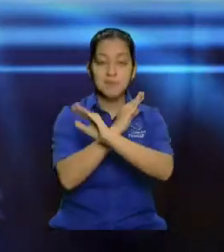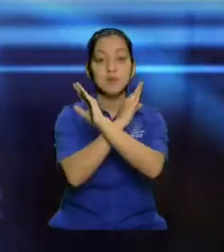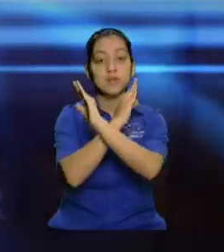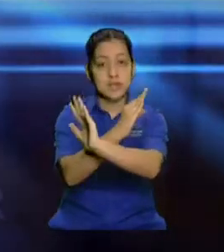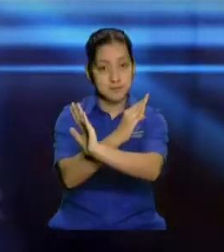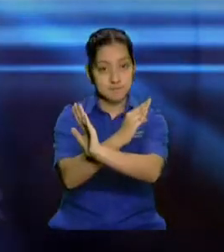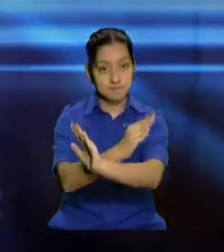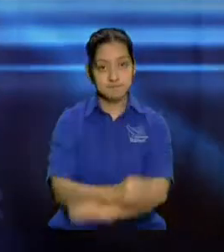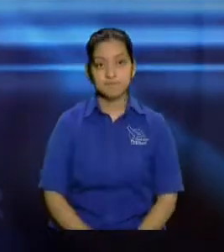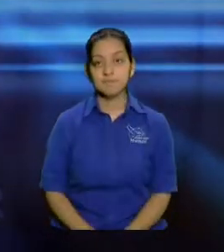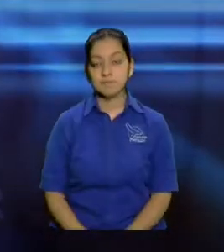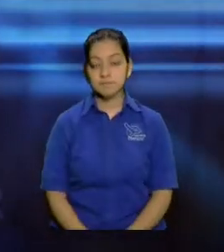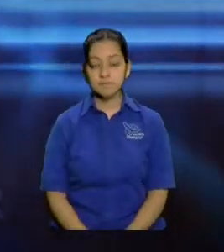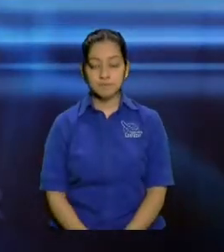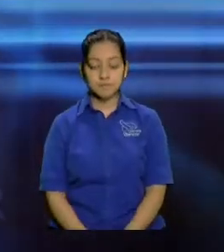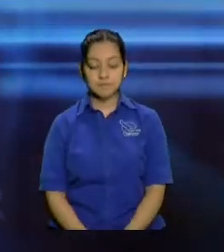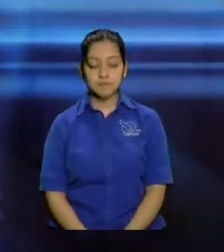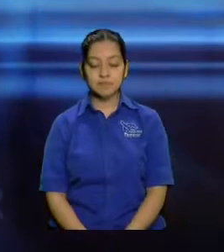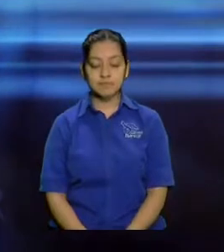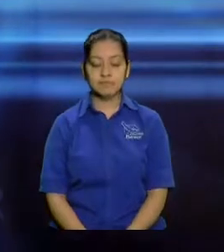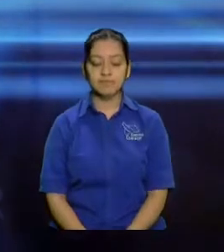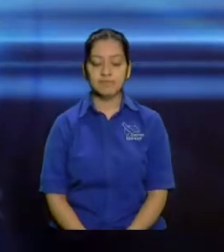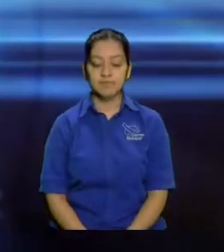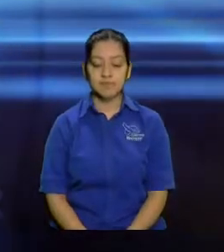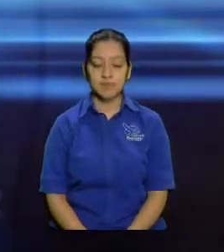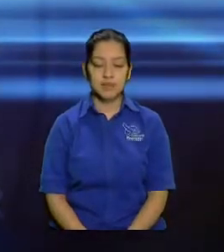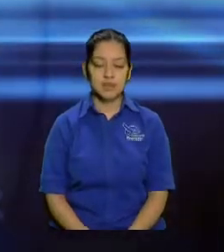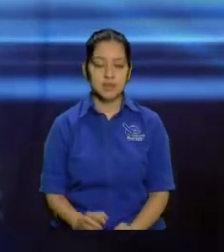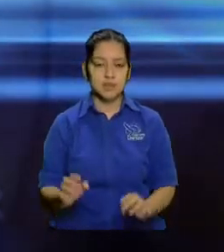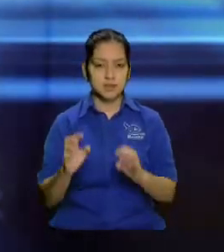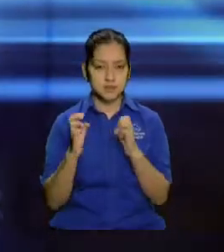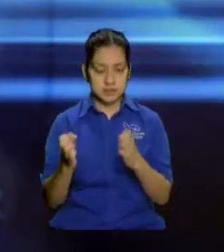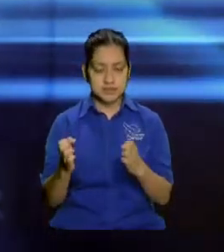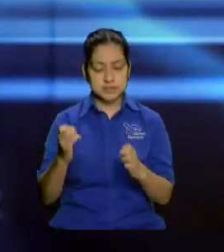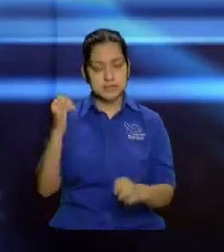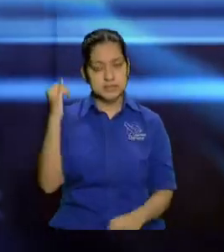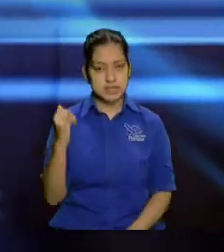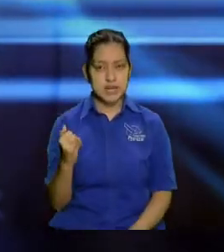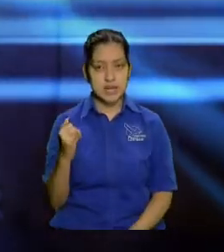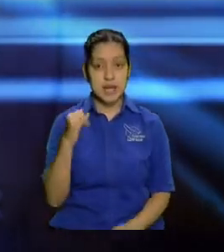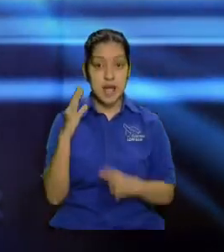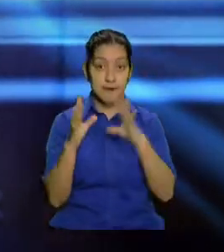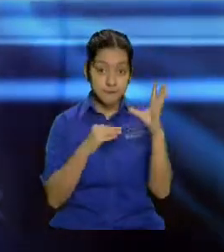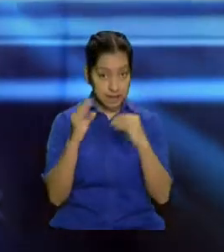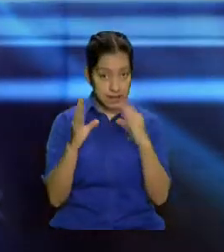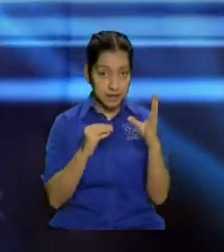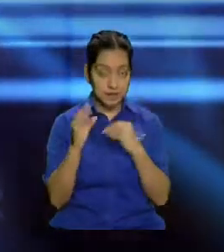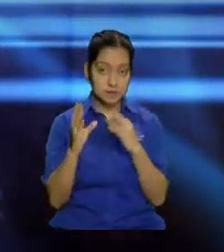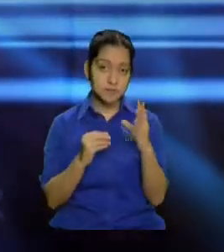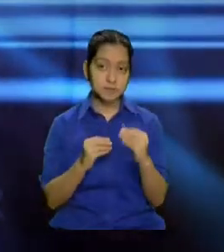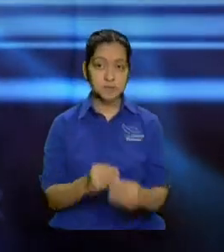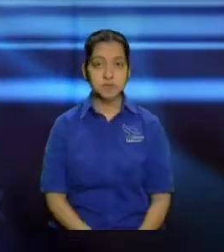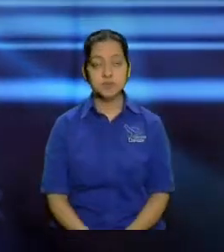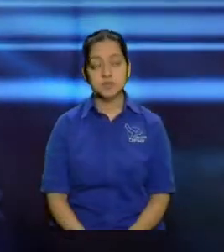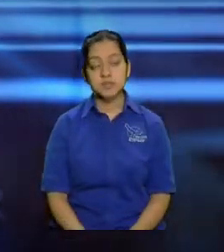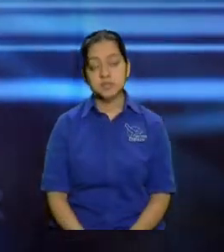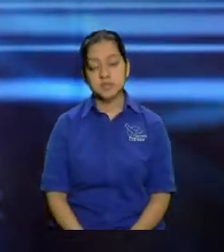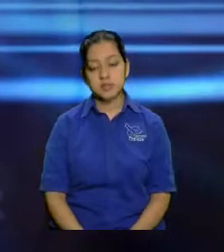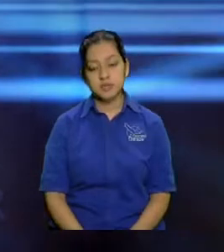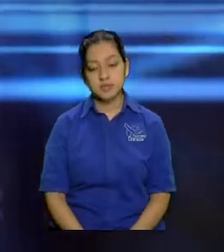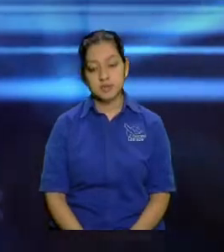Bueno, en este orden de ideas, entonces, ya dijimos y, joder, hermano, vamos a ver si